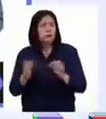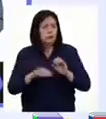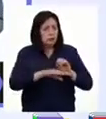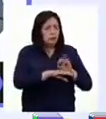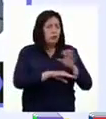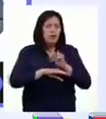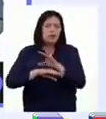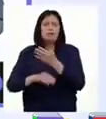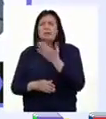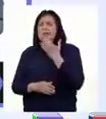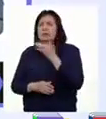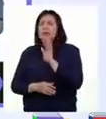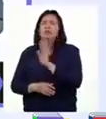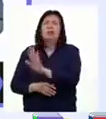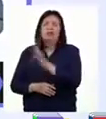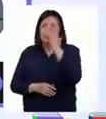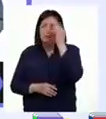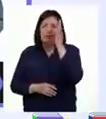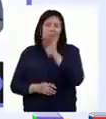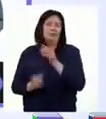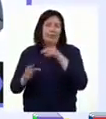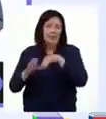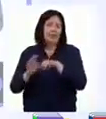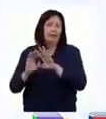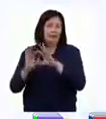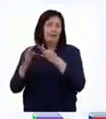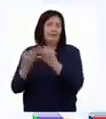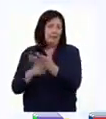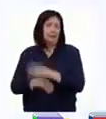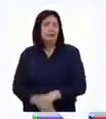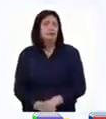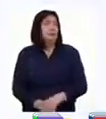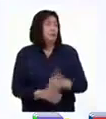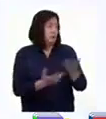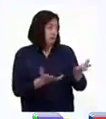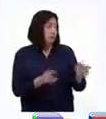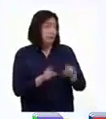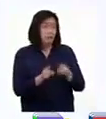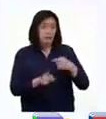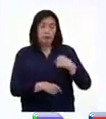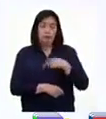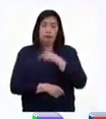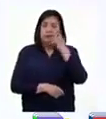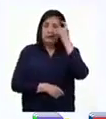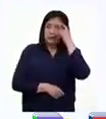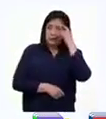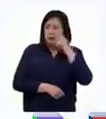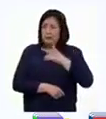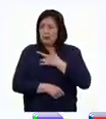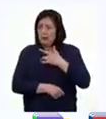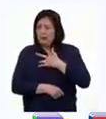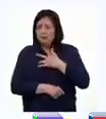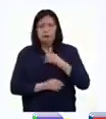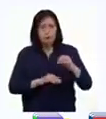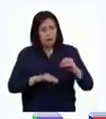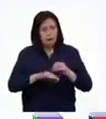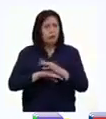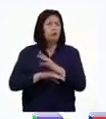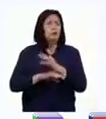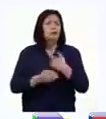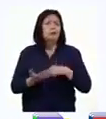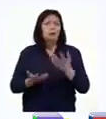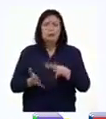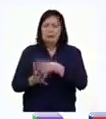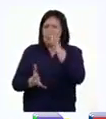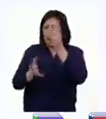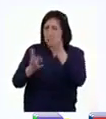influenciadas por las experiencias que aprendieron en familia. También nuestros pensamientos y sentimientos se ven influenciados por lo